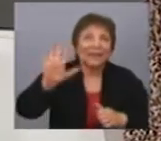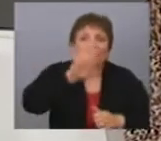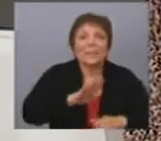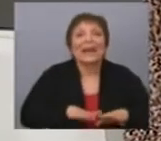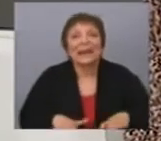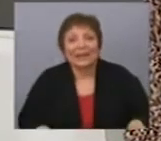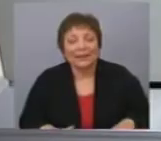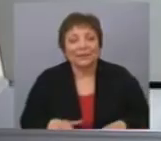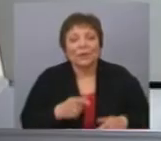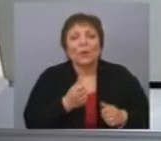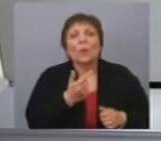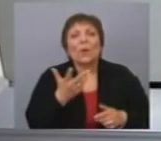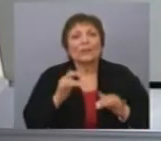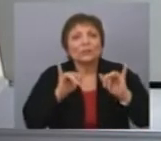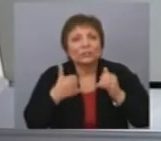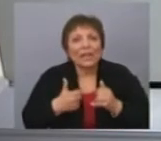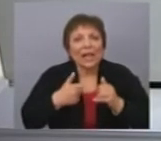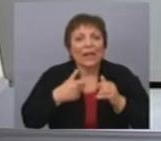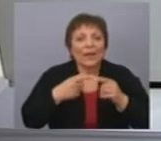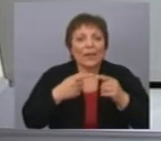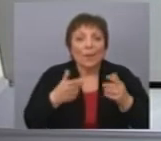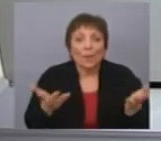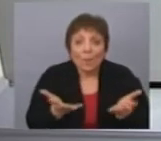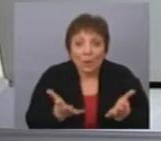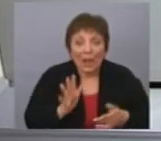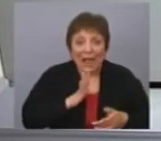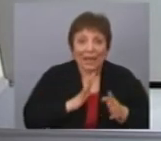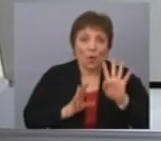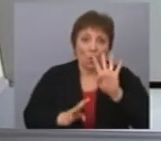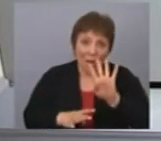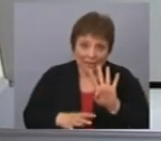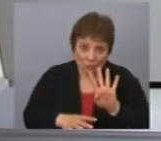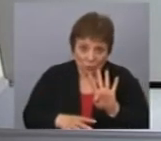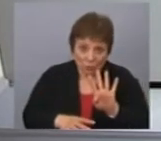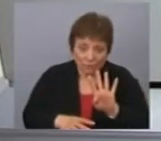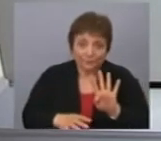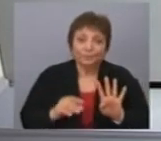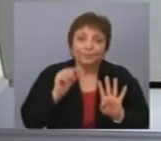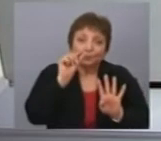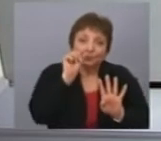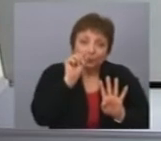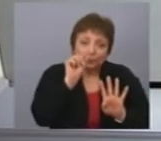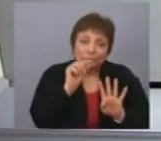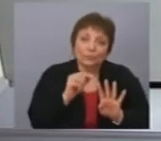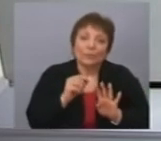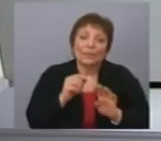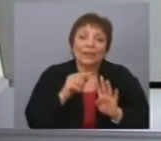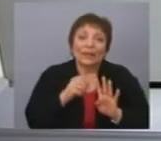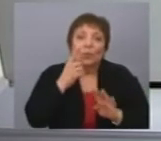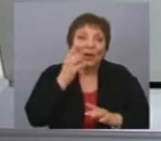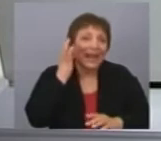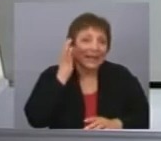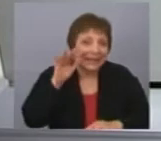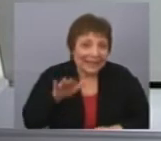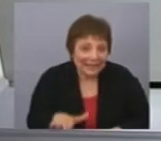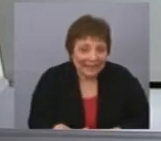¿Cuántos episodios tiene? Por el momento tiene cuatro. Y un poco trata de una niña